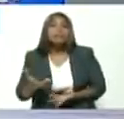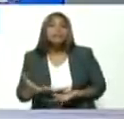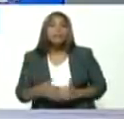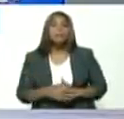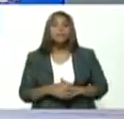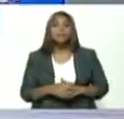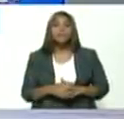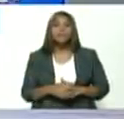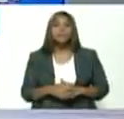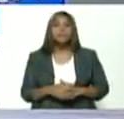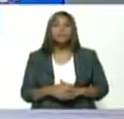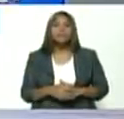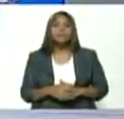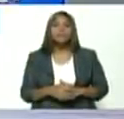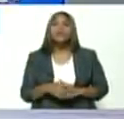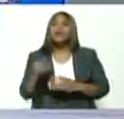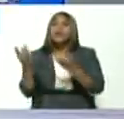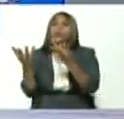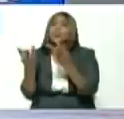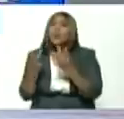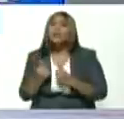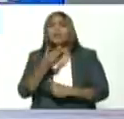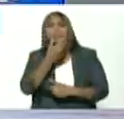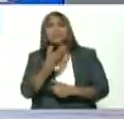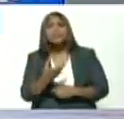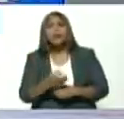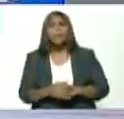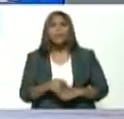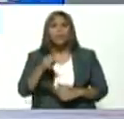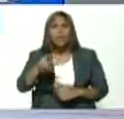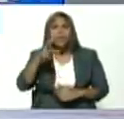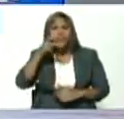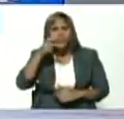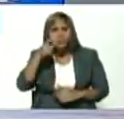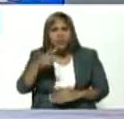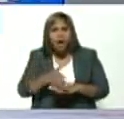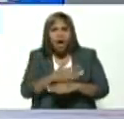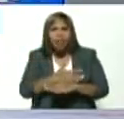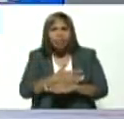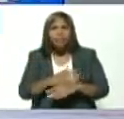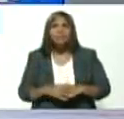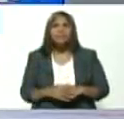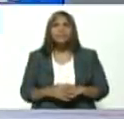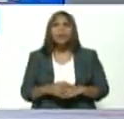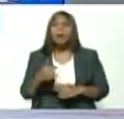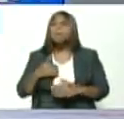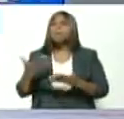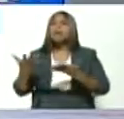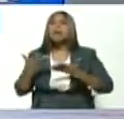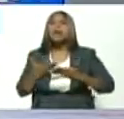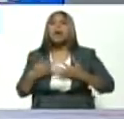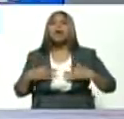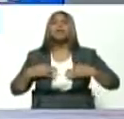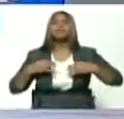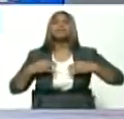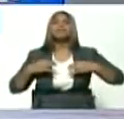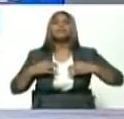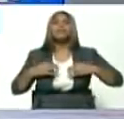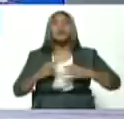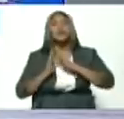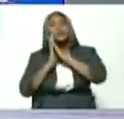Yo achaba el cuento, pues, en diciembre. ¿Ustedes escucharon el cuento? A mí me regalaron una pijama de Navidad